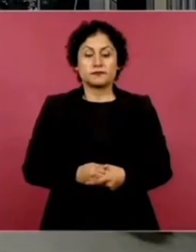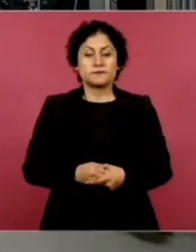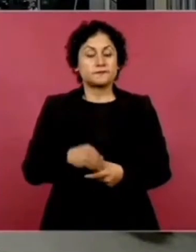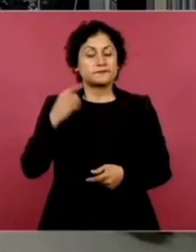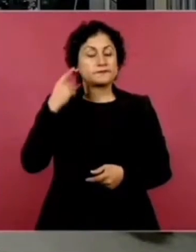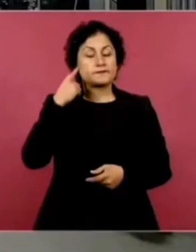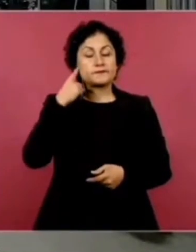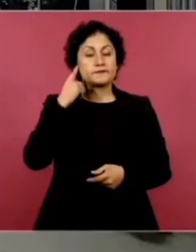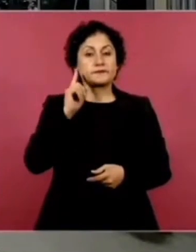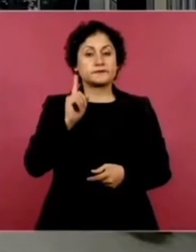Vamos a desayunar ya.